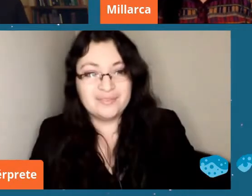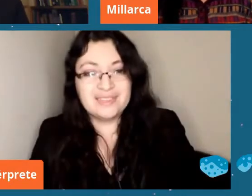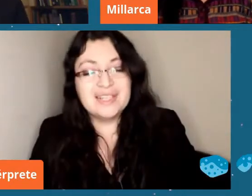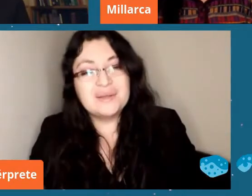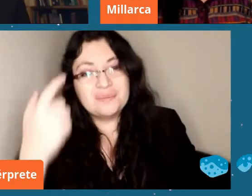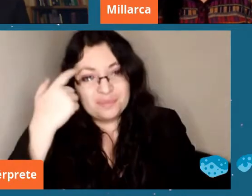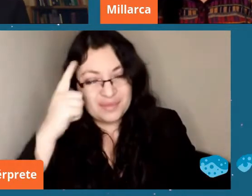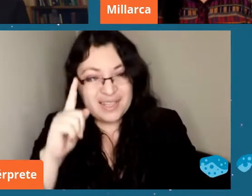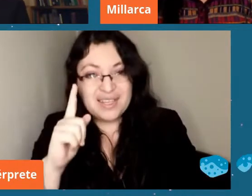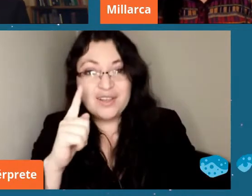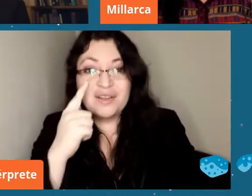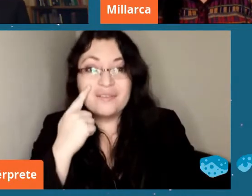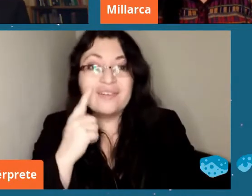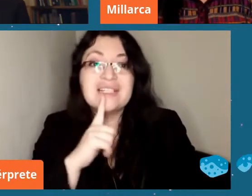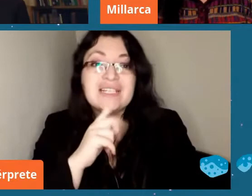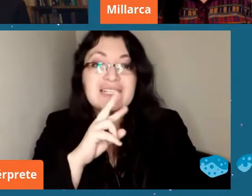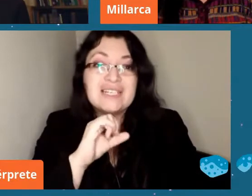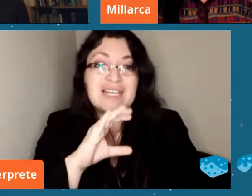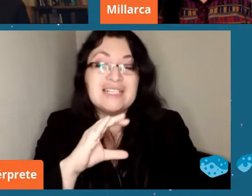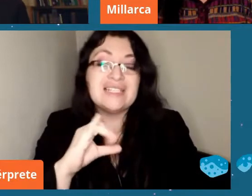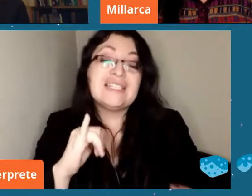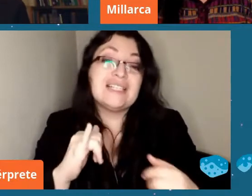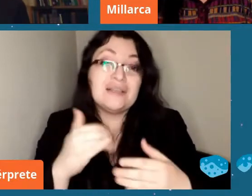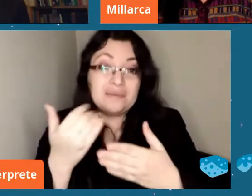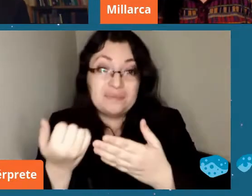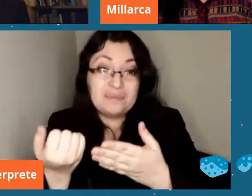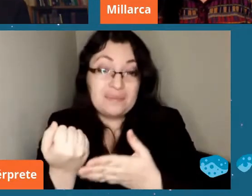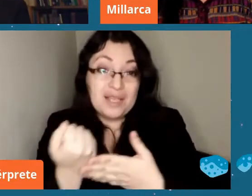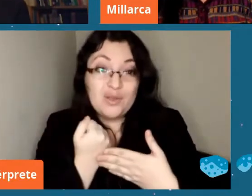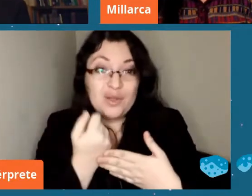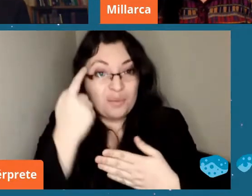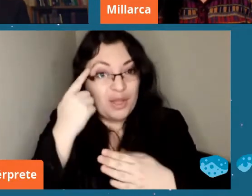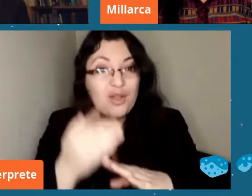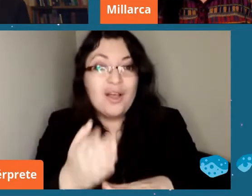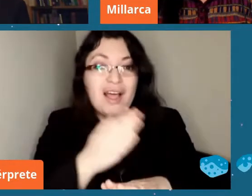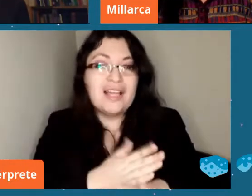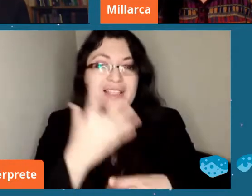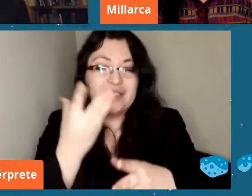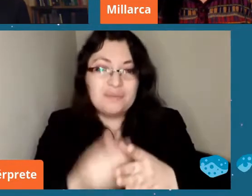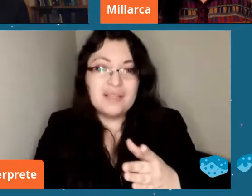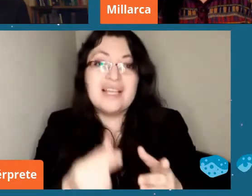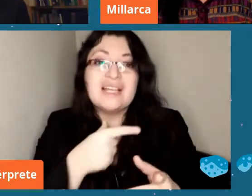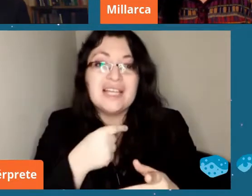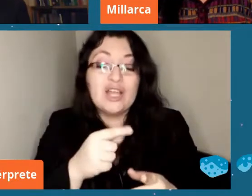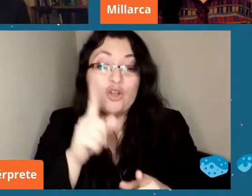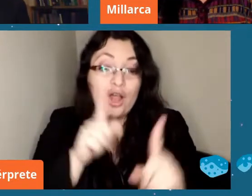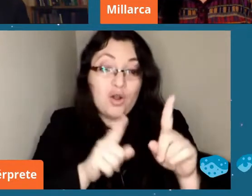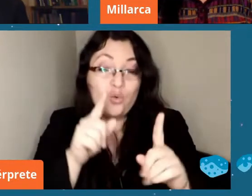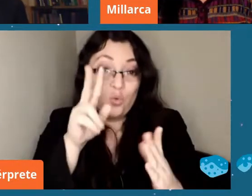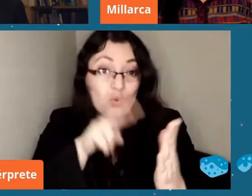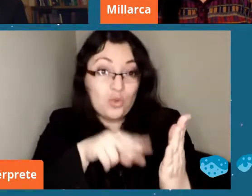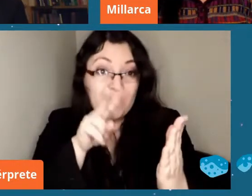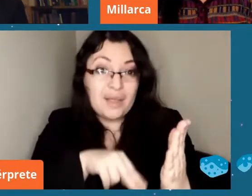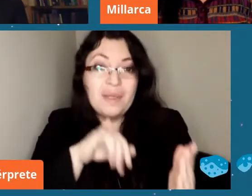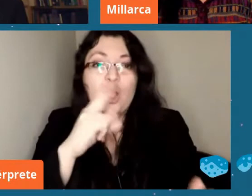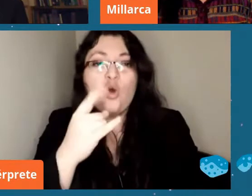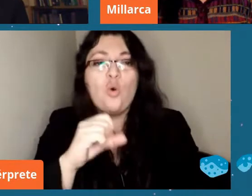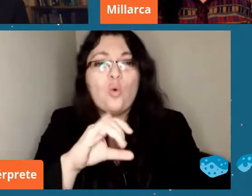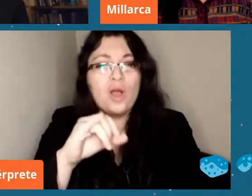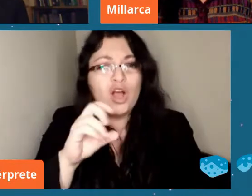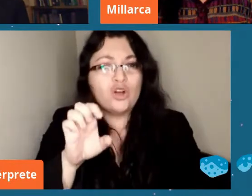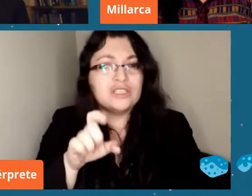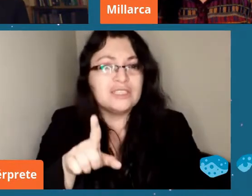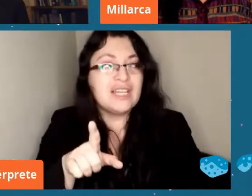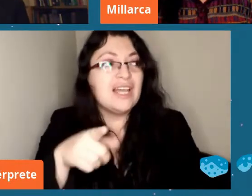a ver si Tracy me ayuda pero antes de terminar quisiera leerte alguno mira Juan José Flores